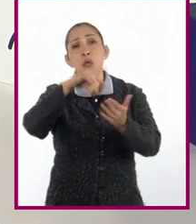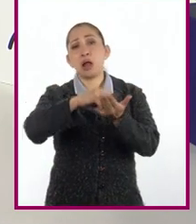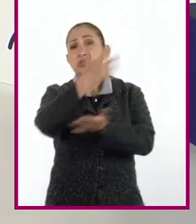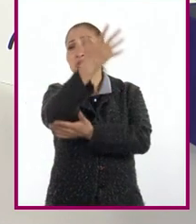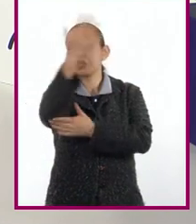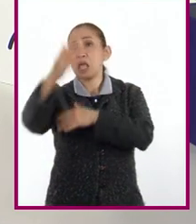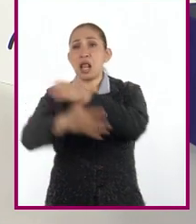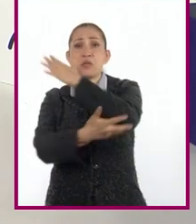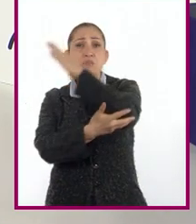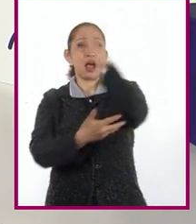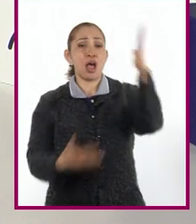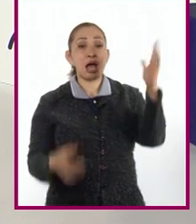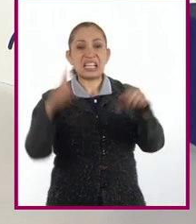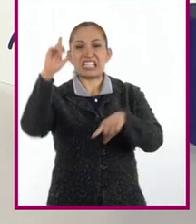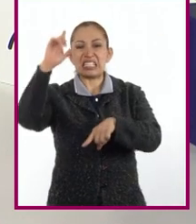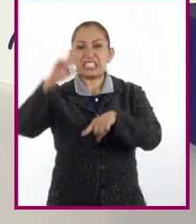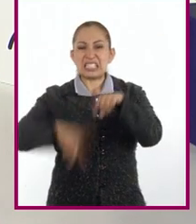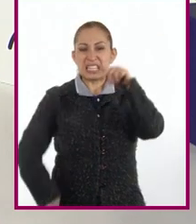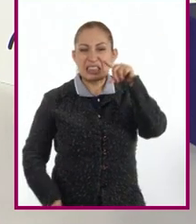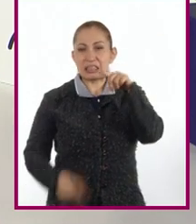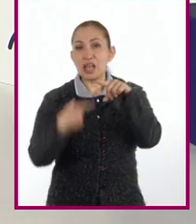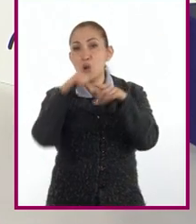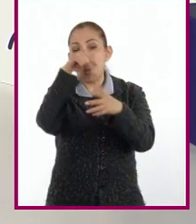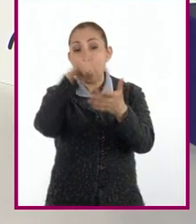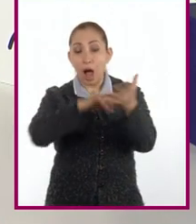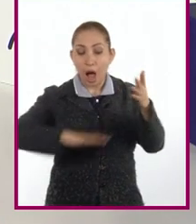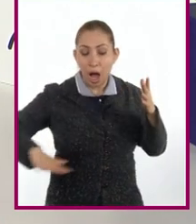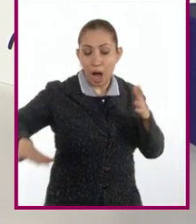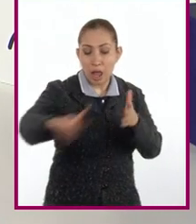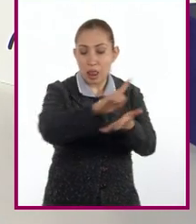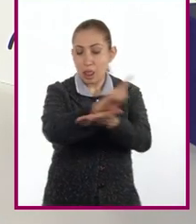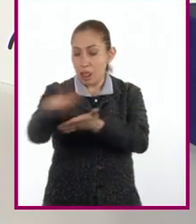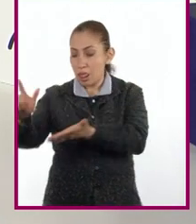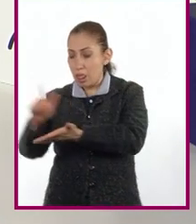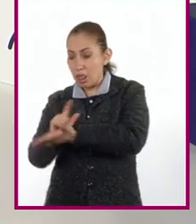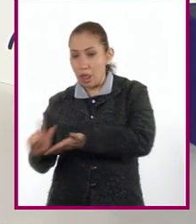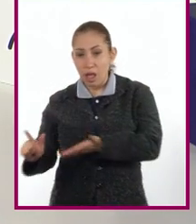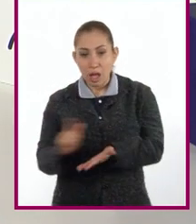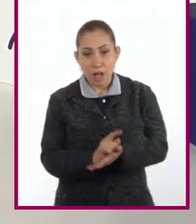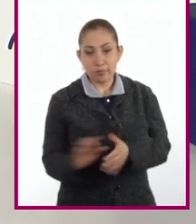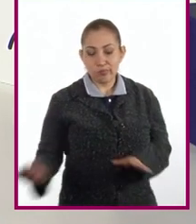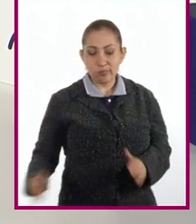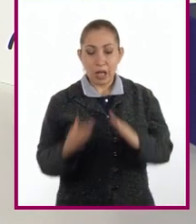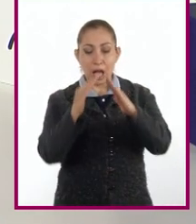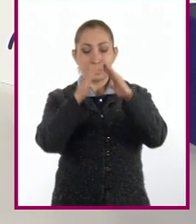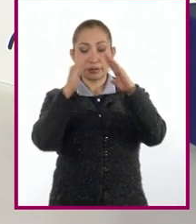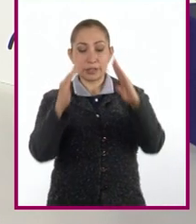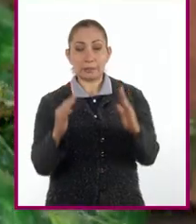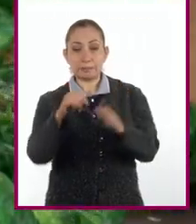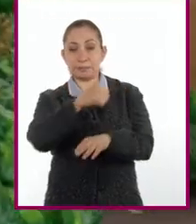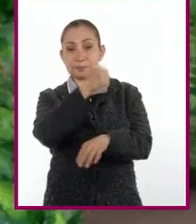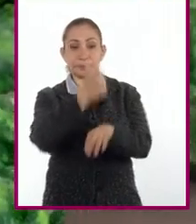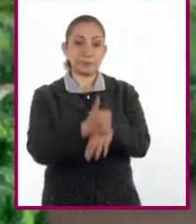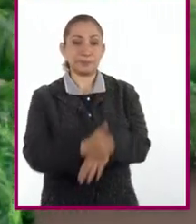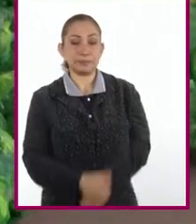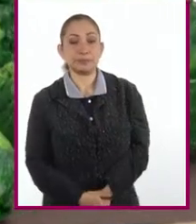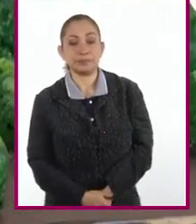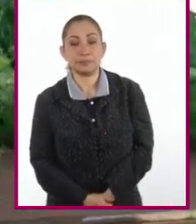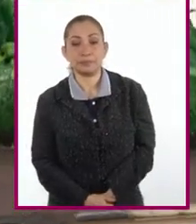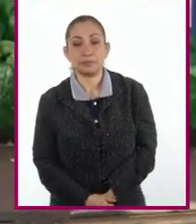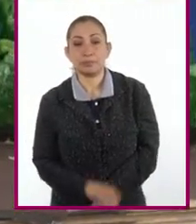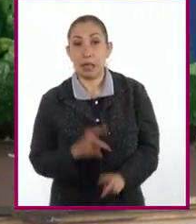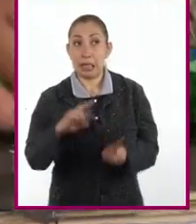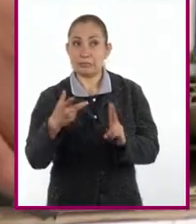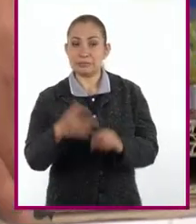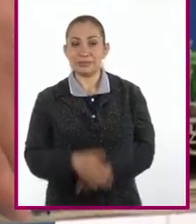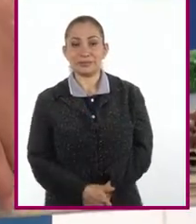Él tendría que quitar toda esta zona y colocar su casa. Bueno, la colocaría